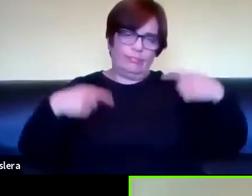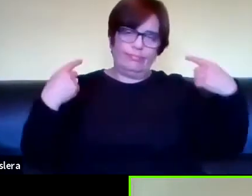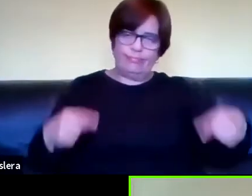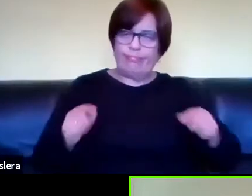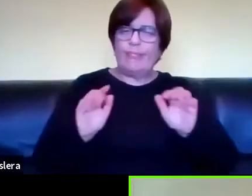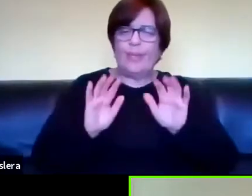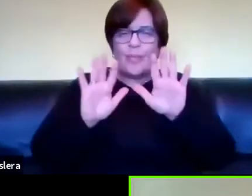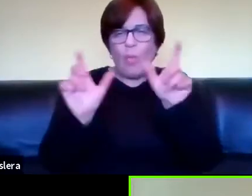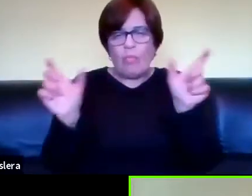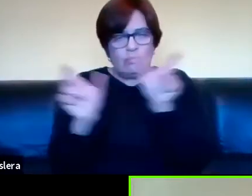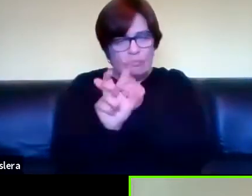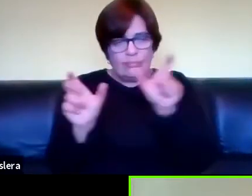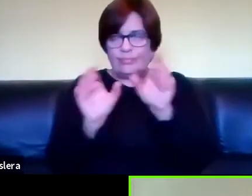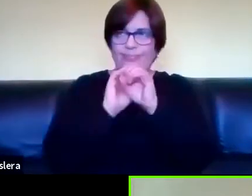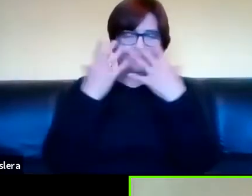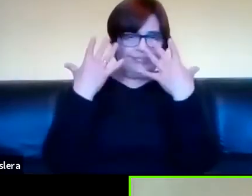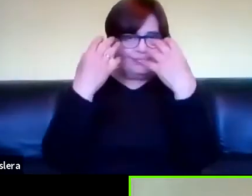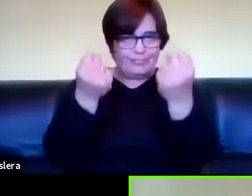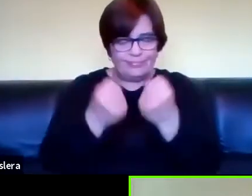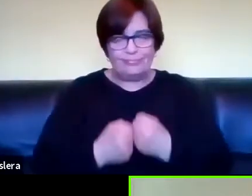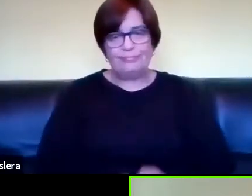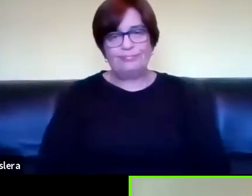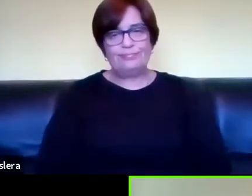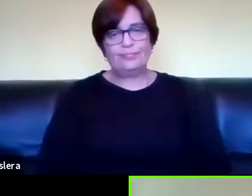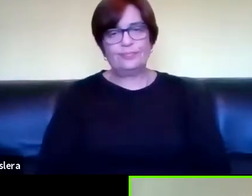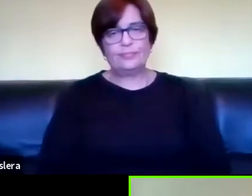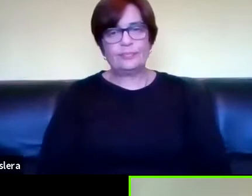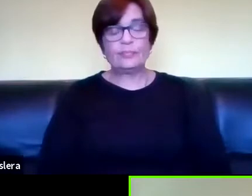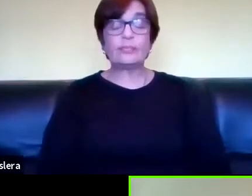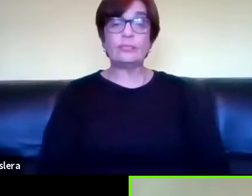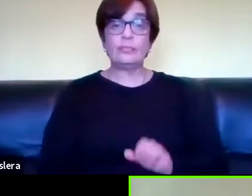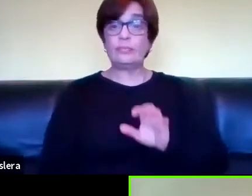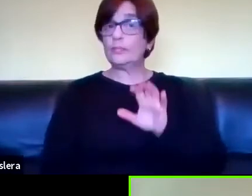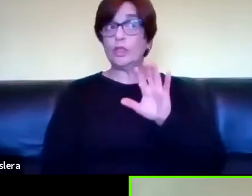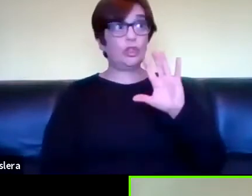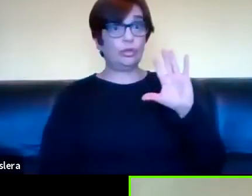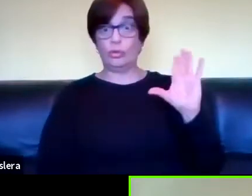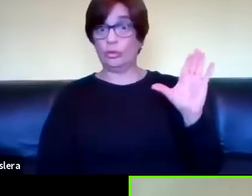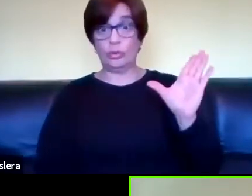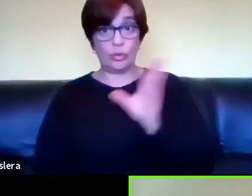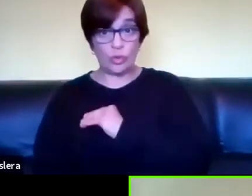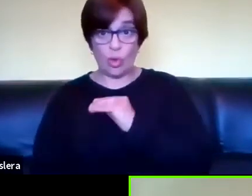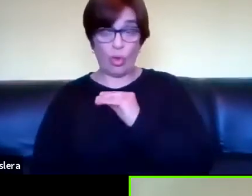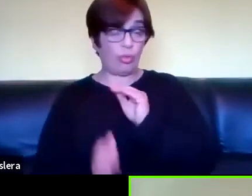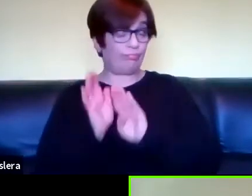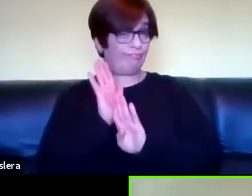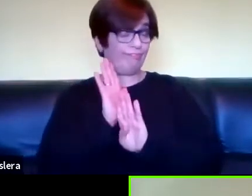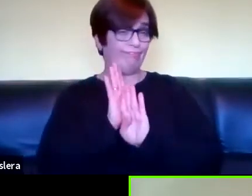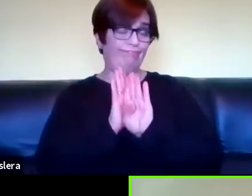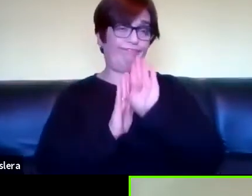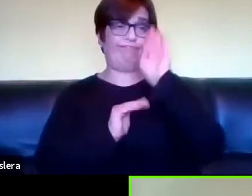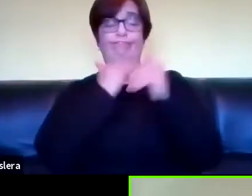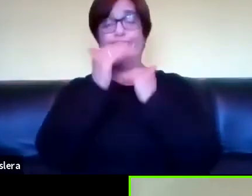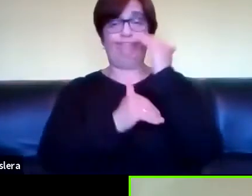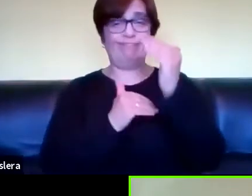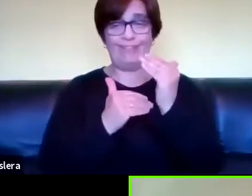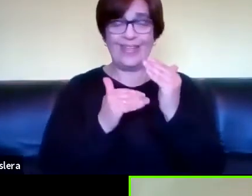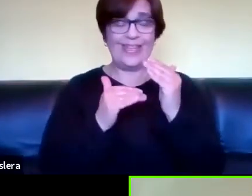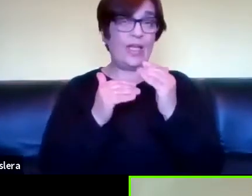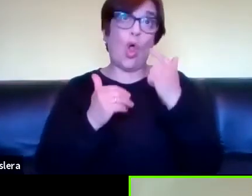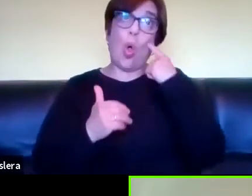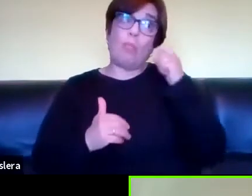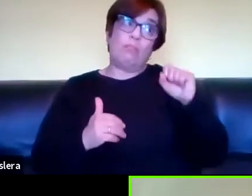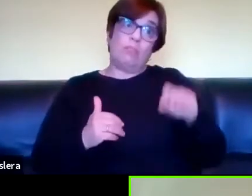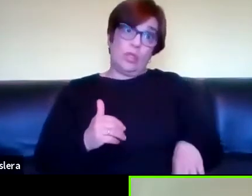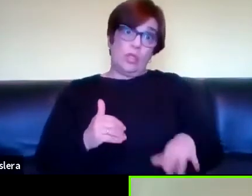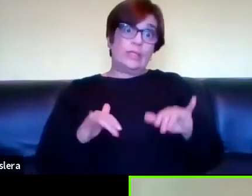sintácticas etc entonces con toda esta evolución esto a mi criterio